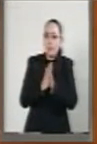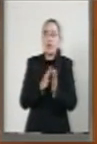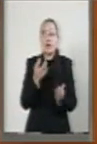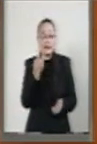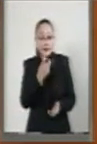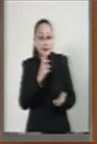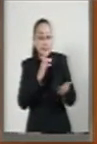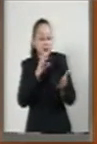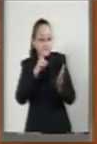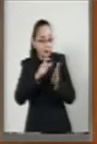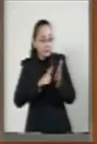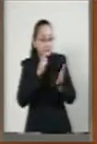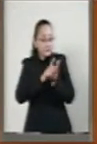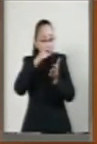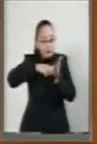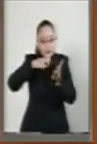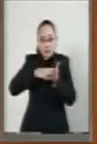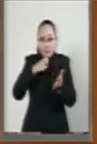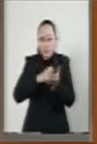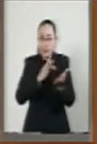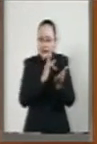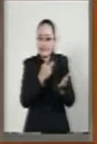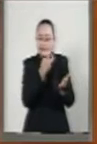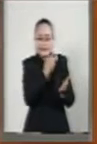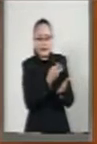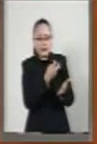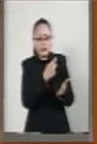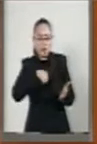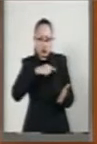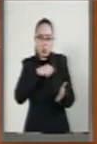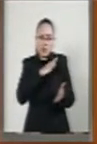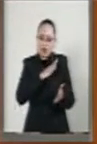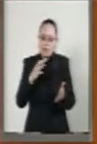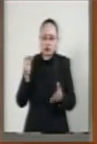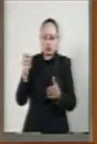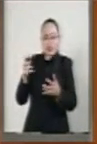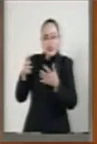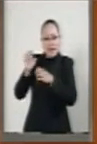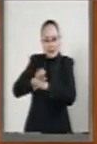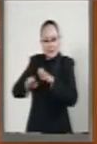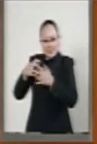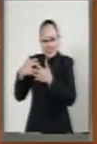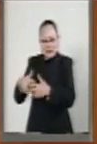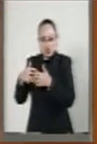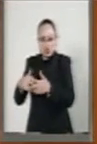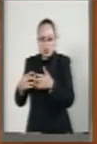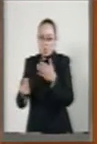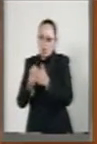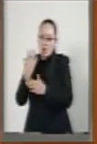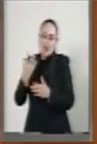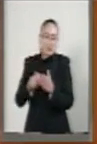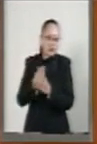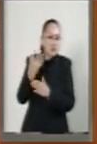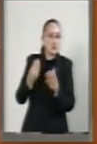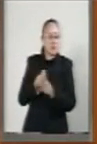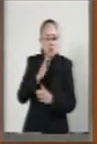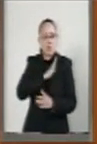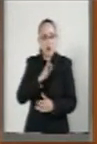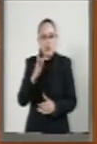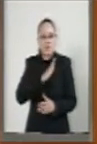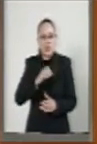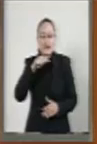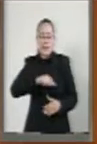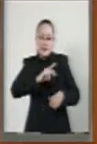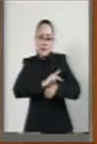reforma, estaremos en condiciones de modernizar nuestra refinería y construir nuevas. Dejaremos de ser un país